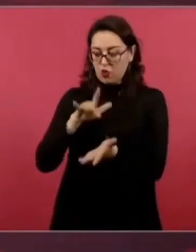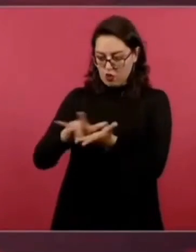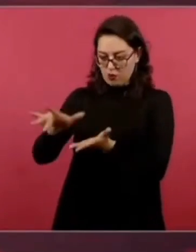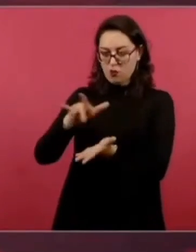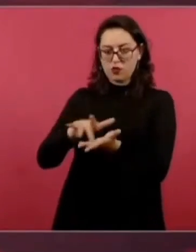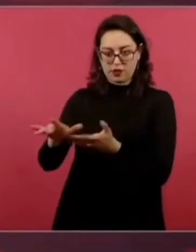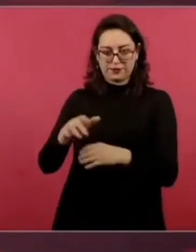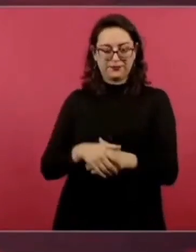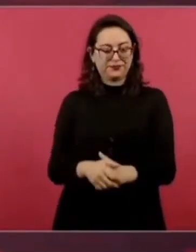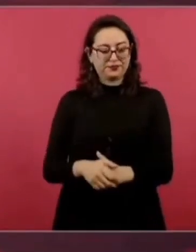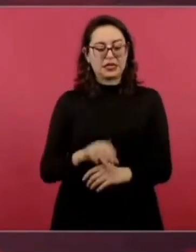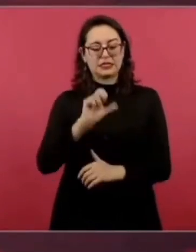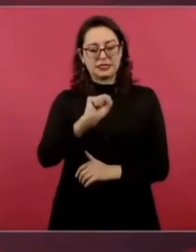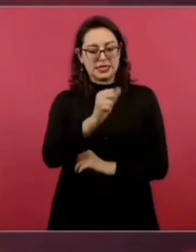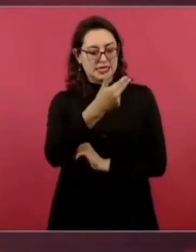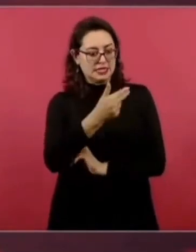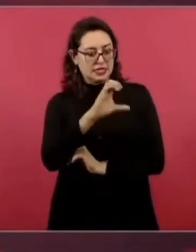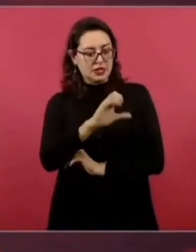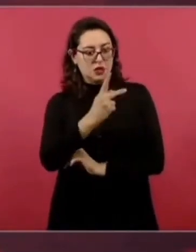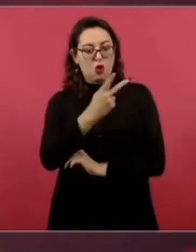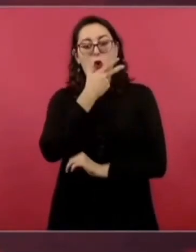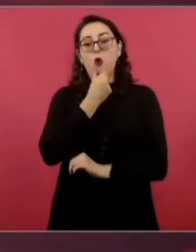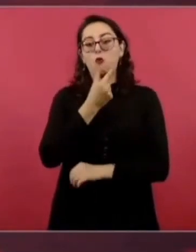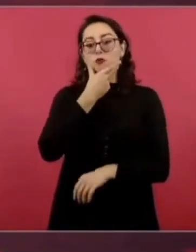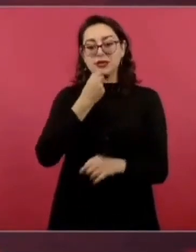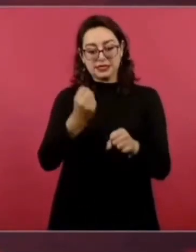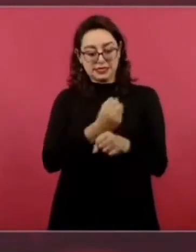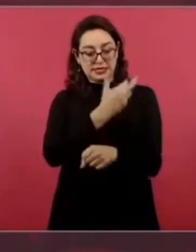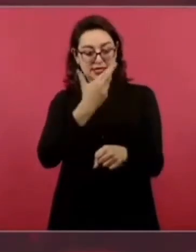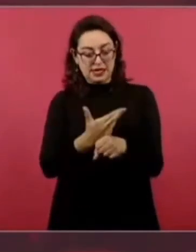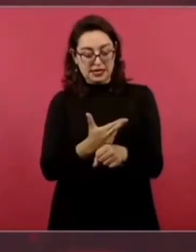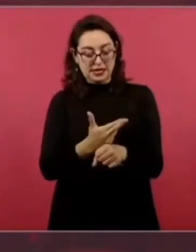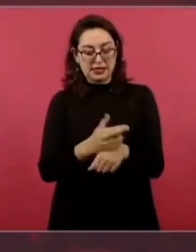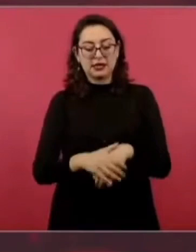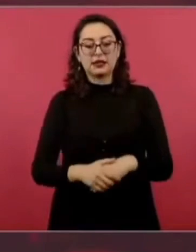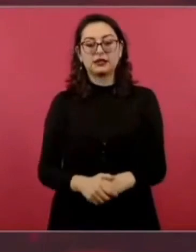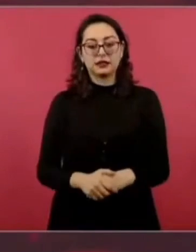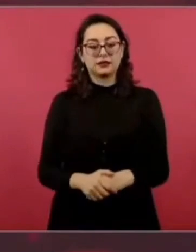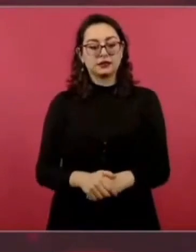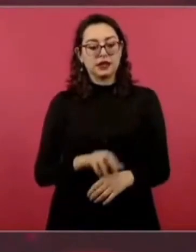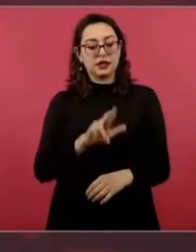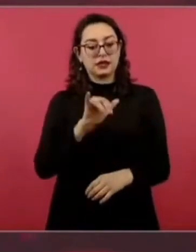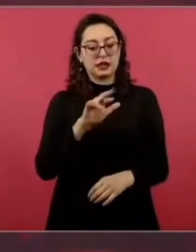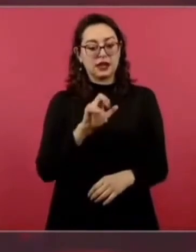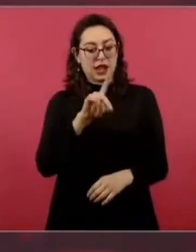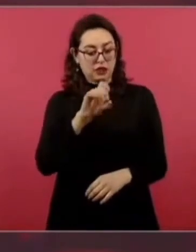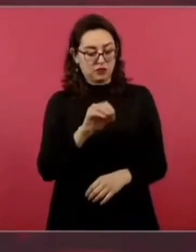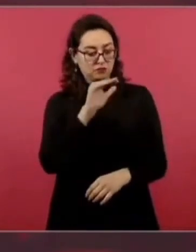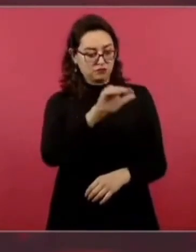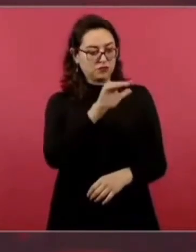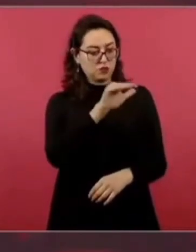que pedí de que hablara con acereros